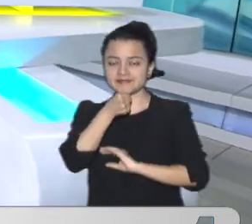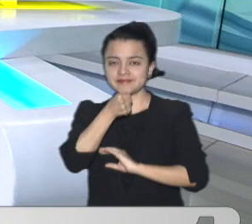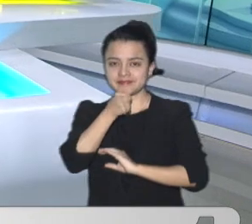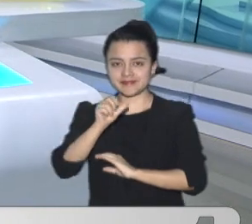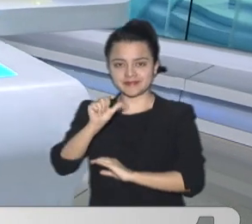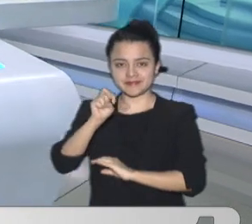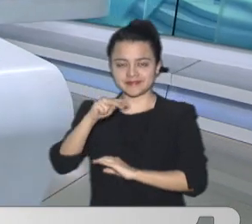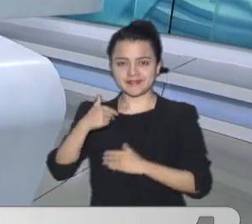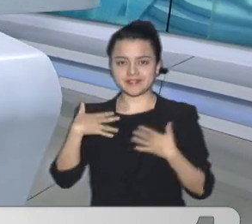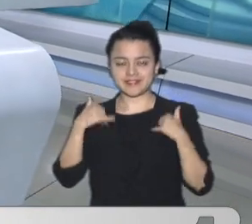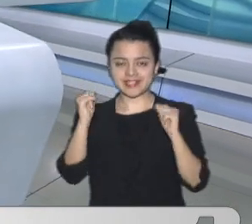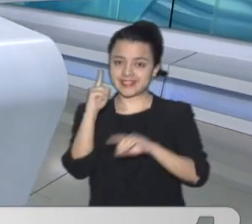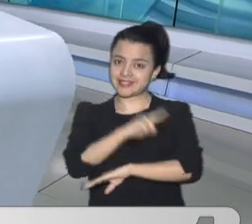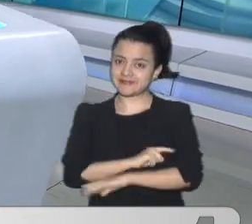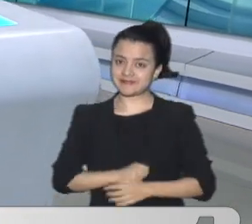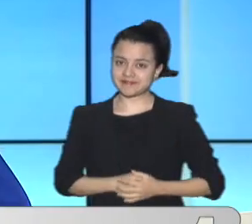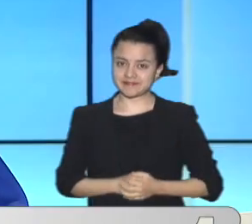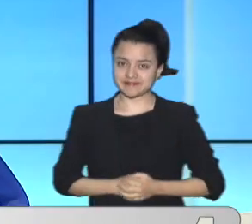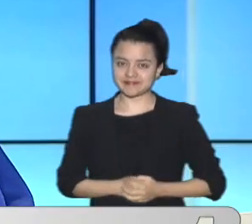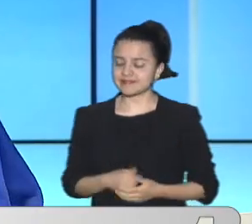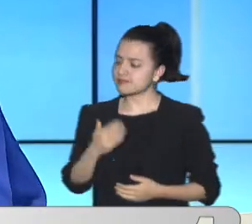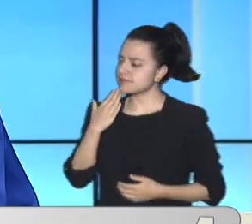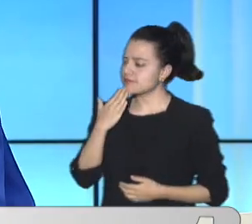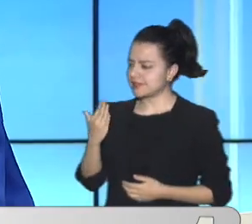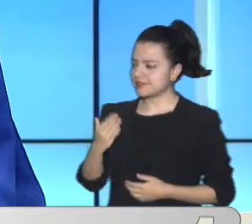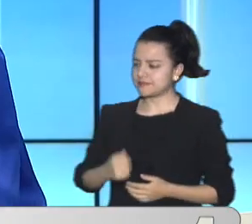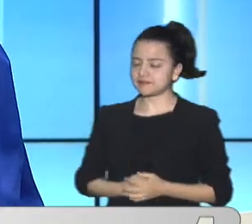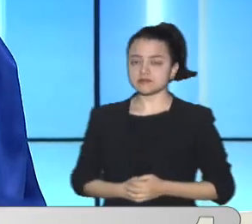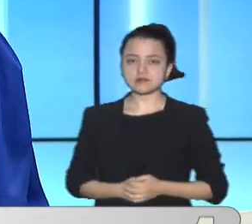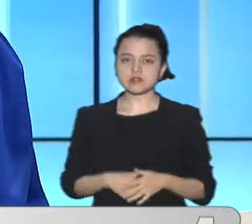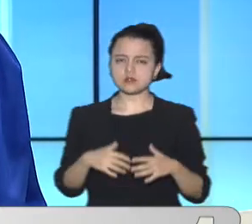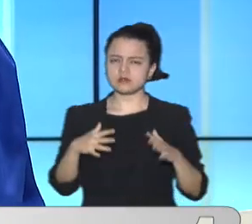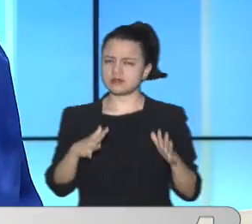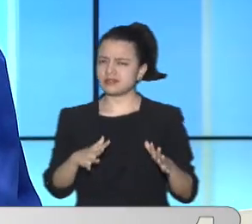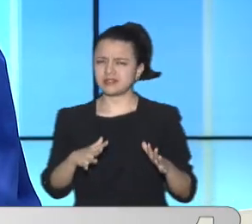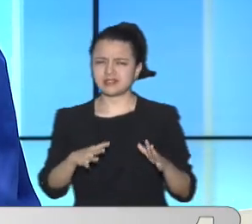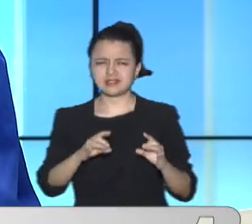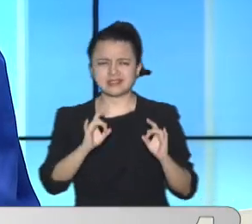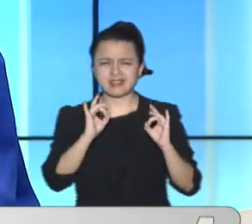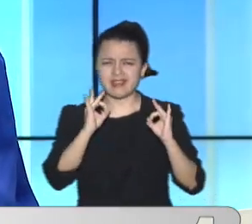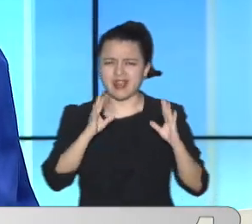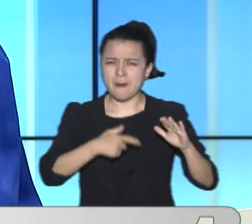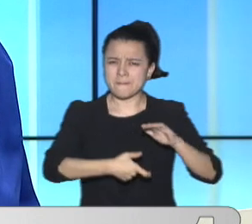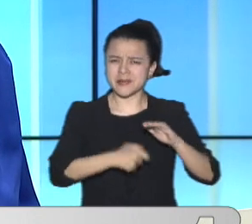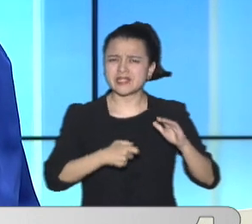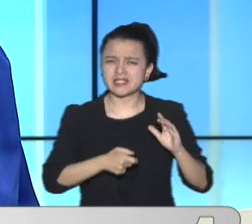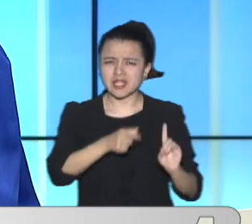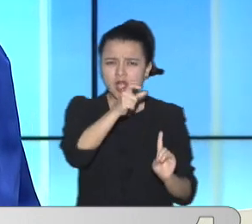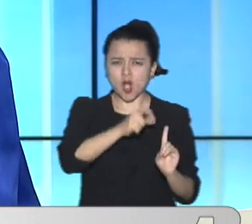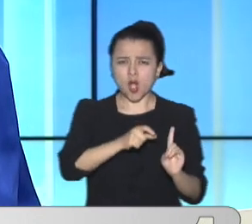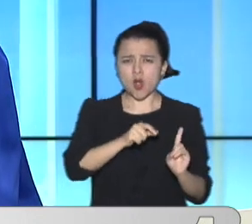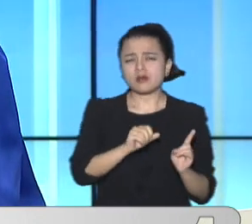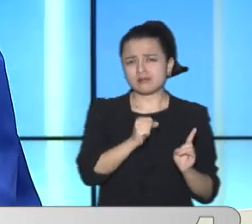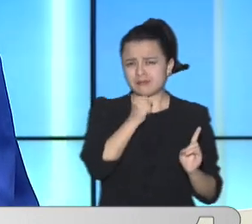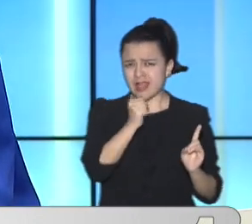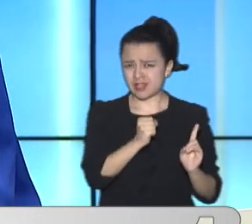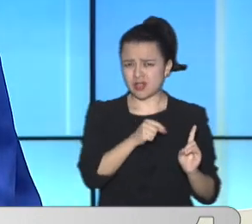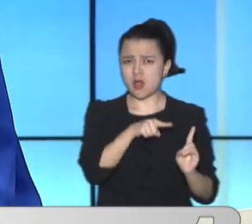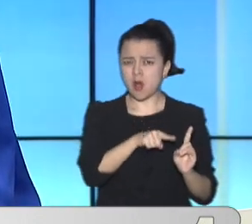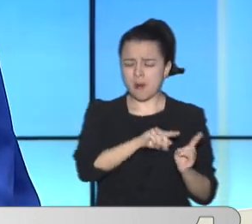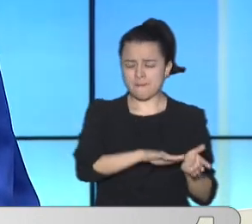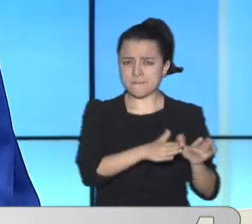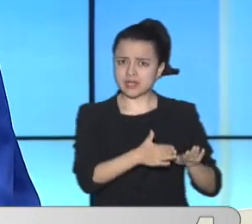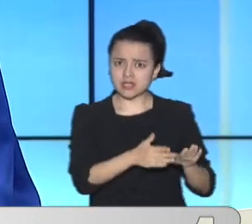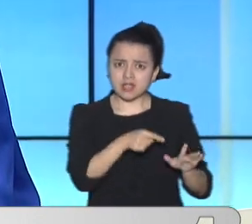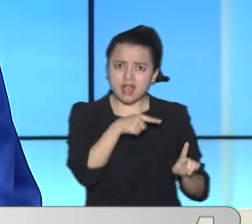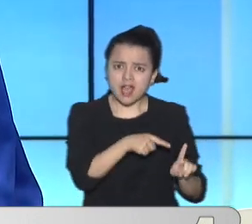Arisa Feliz día Para todos Ana Mercedes Gracias Atroz crimen De una adulta mayor En la comuna 8 de Medellín Su cuerpo